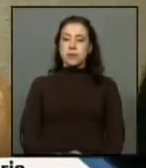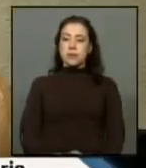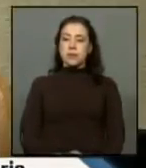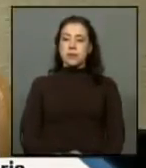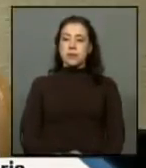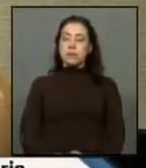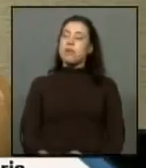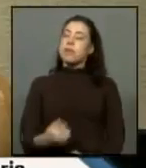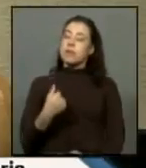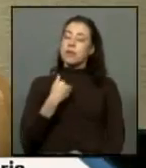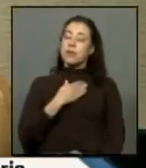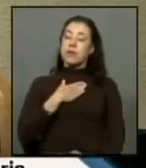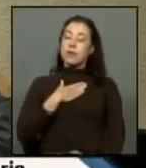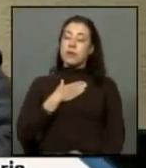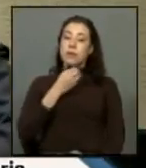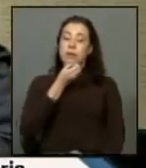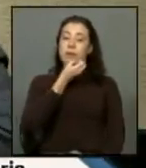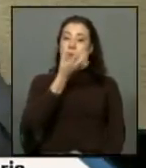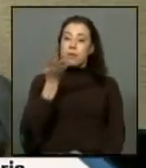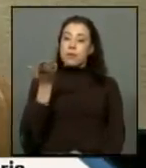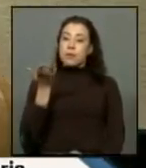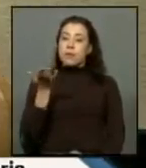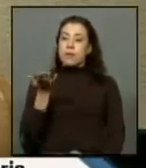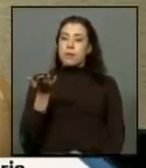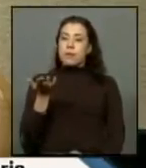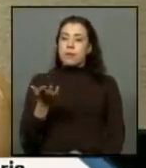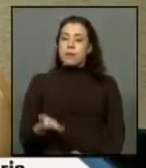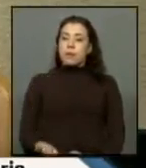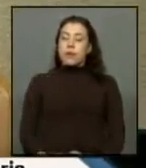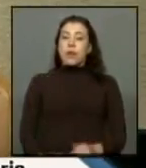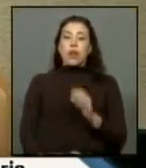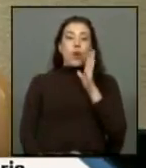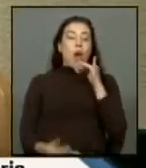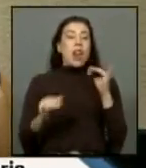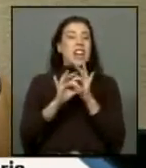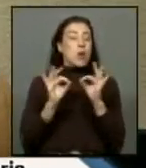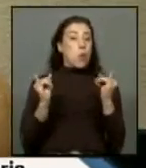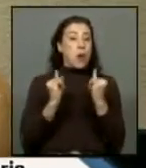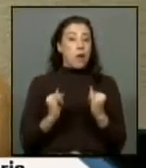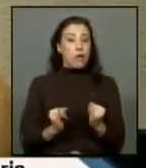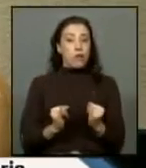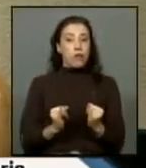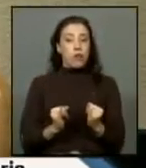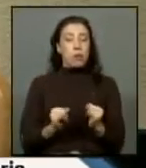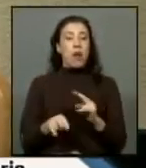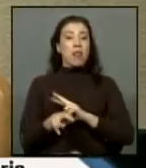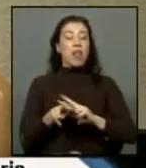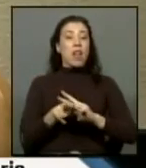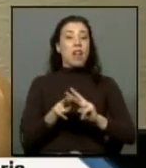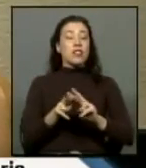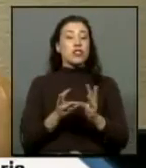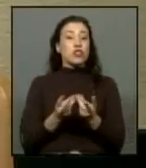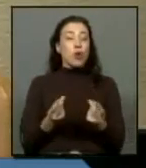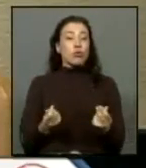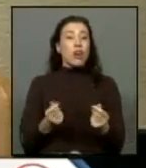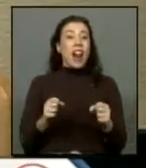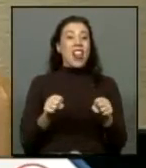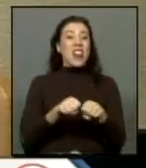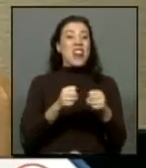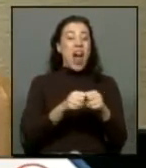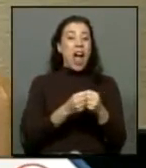yo quisiera señalar que no existe forma alguna de reparar el daño que se hizo en Chile